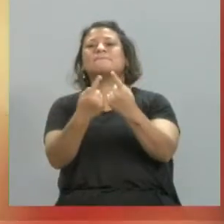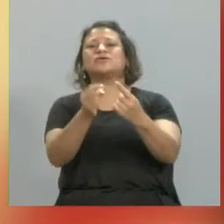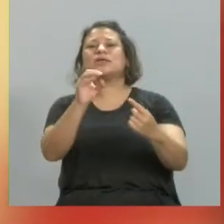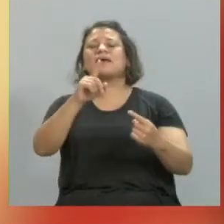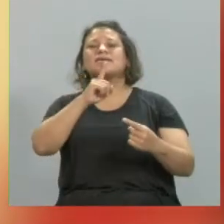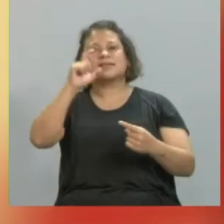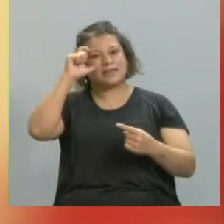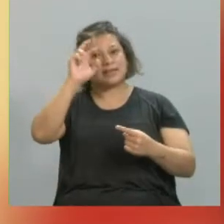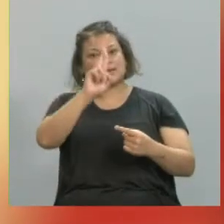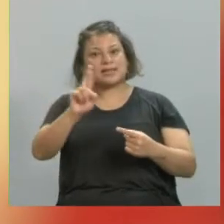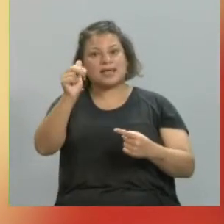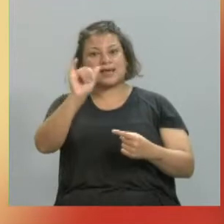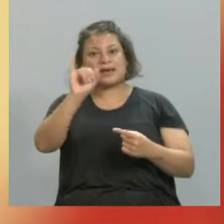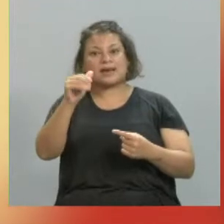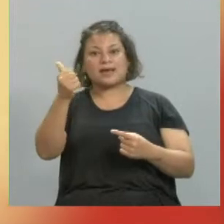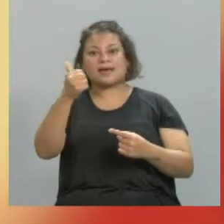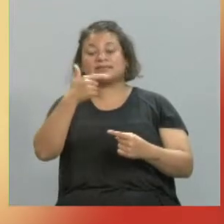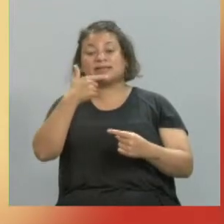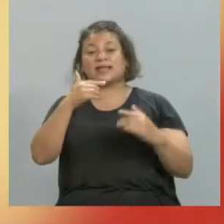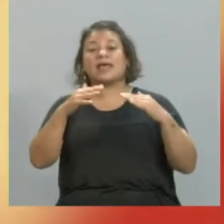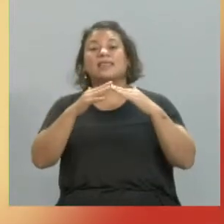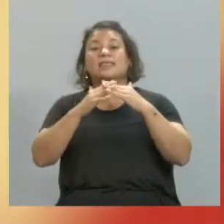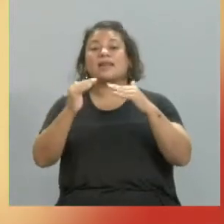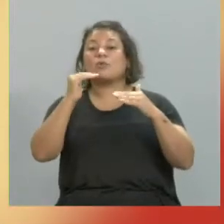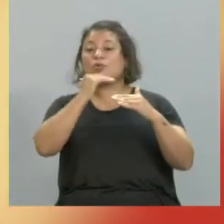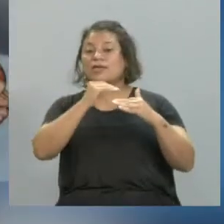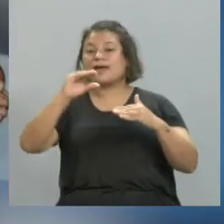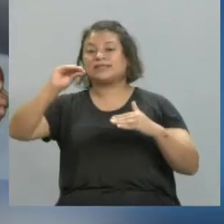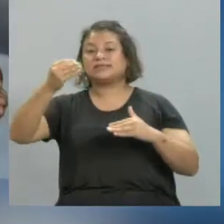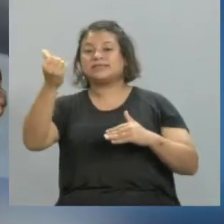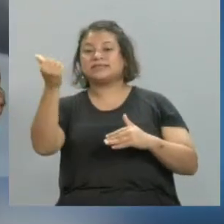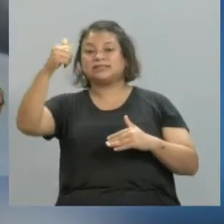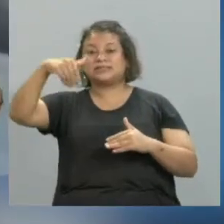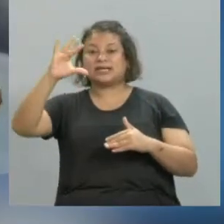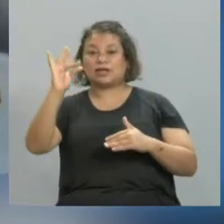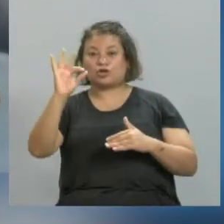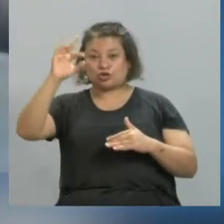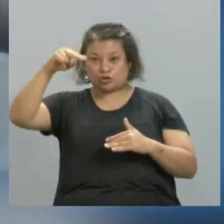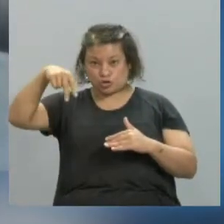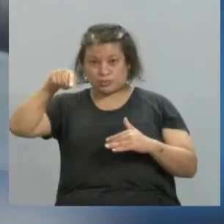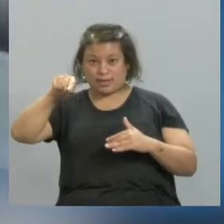llama Terrazas, que pertenece a la bodega Chandón, que eso también,